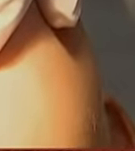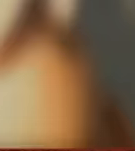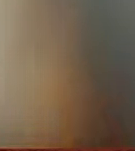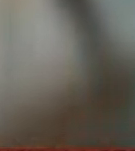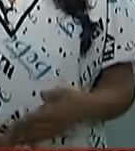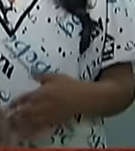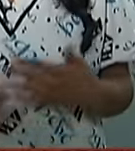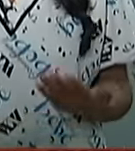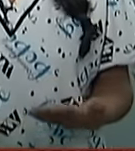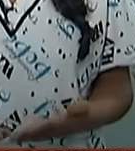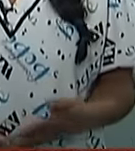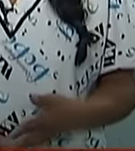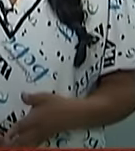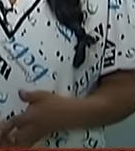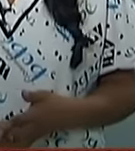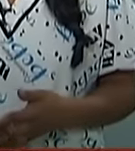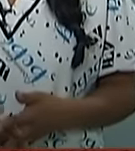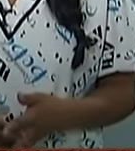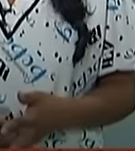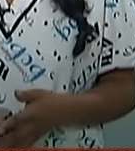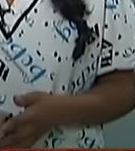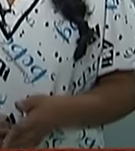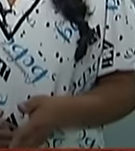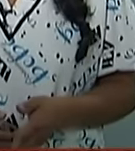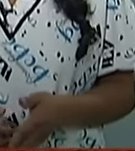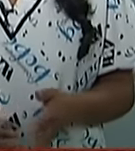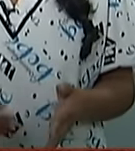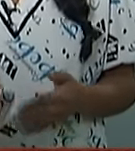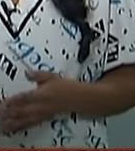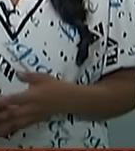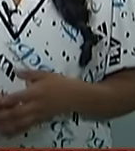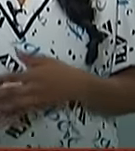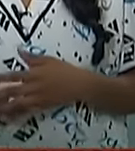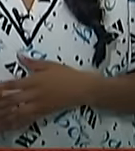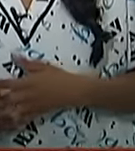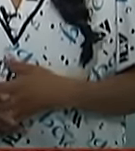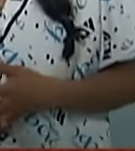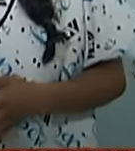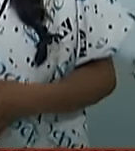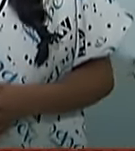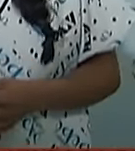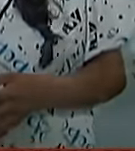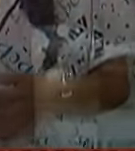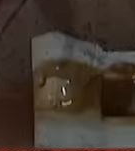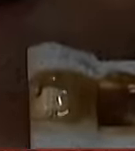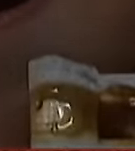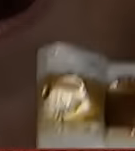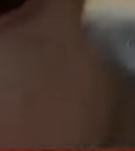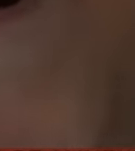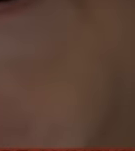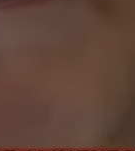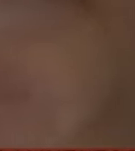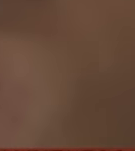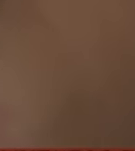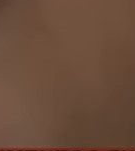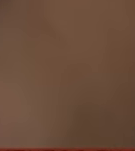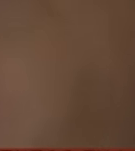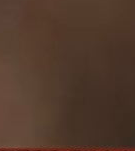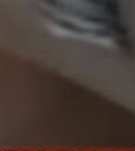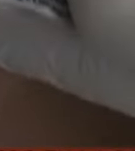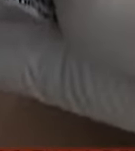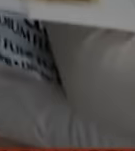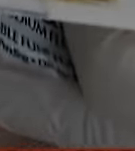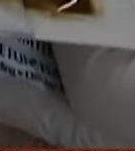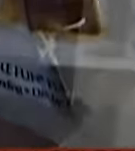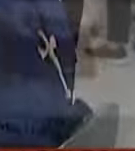azúcares no importa si no tenga dientes su pequeño porque nosotros podemos hacer prevención desde edades tempranas hay mucha placa